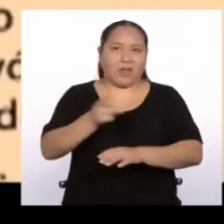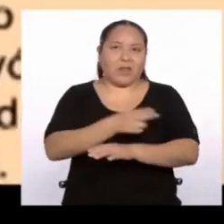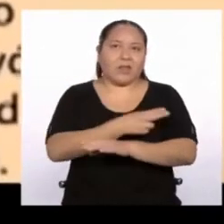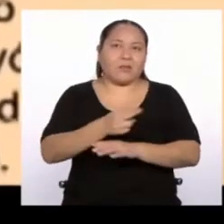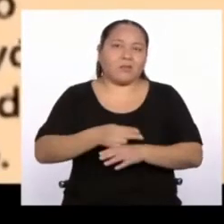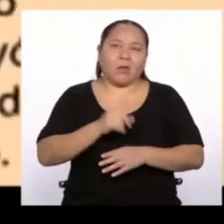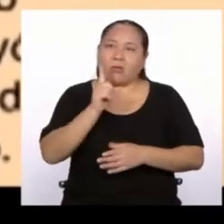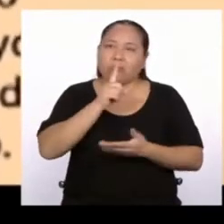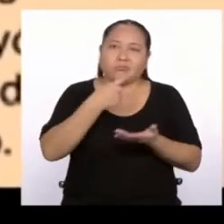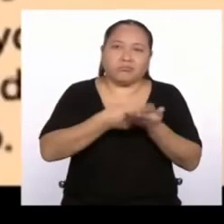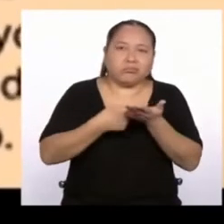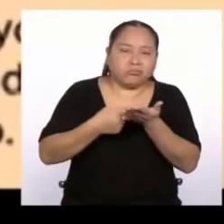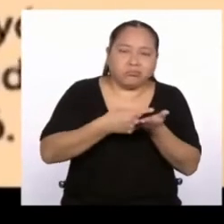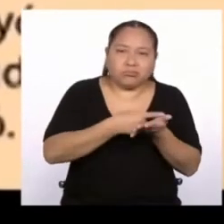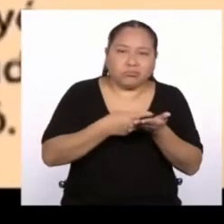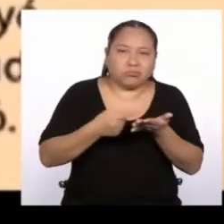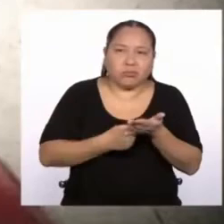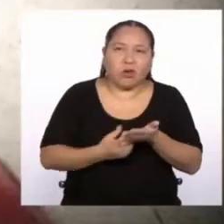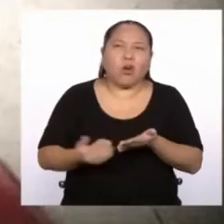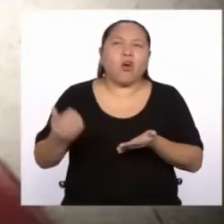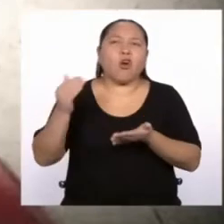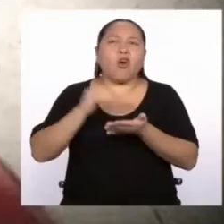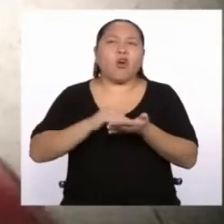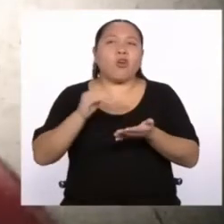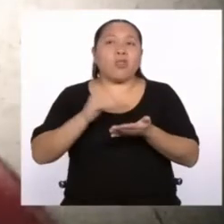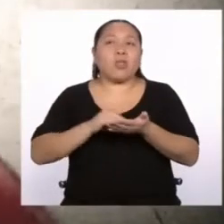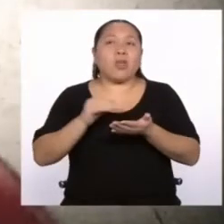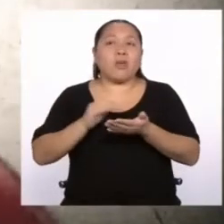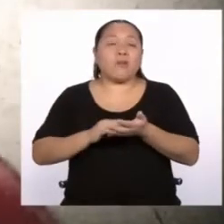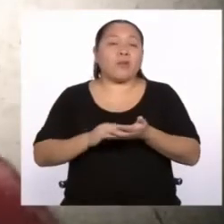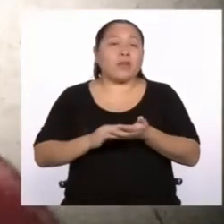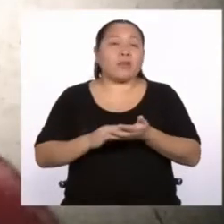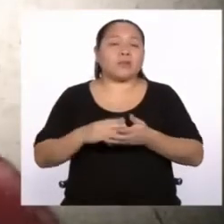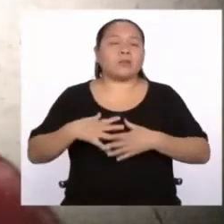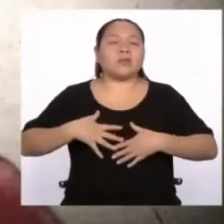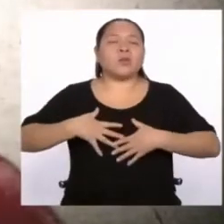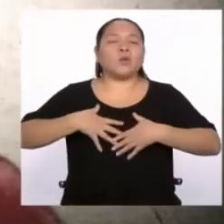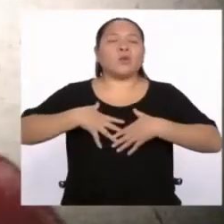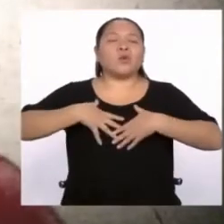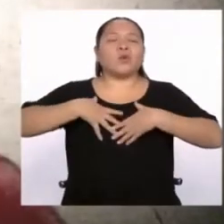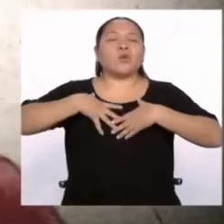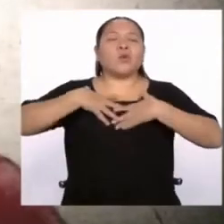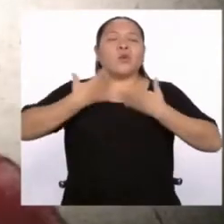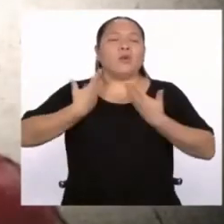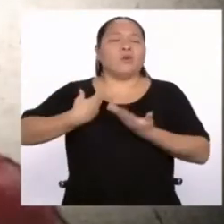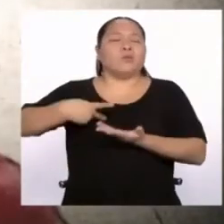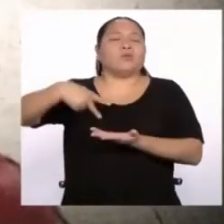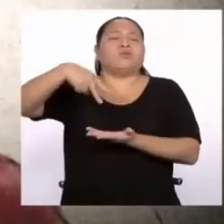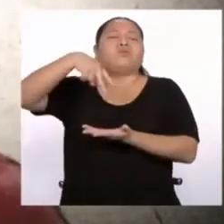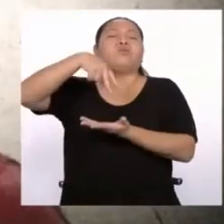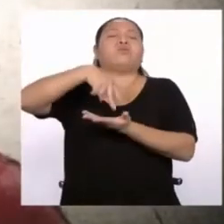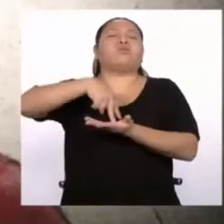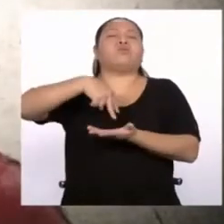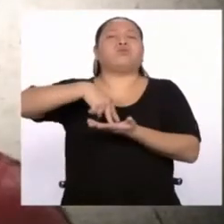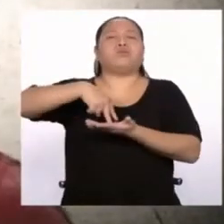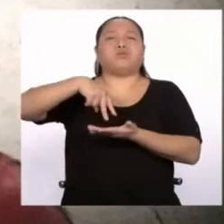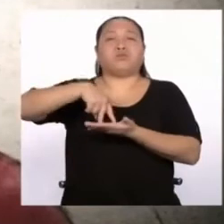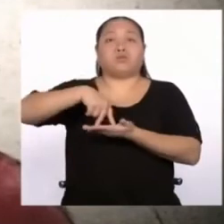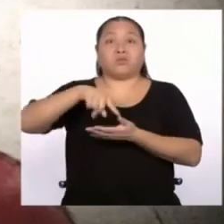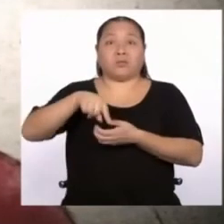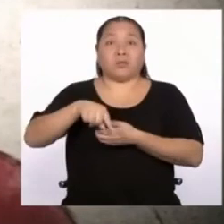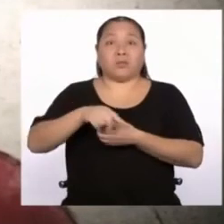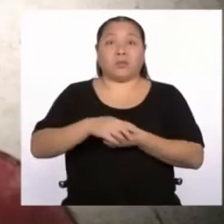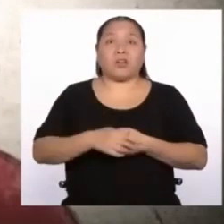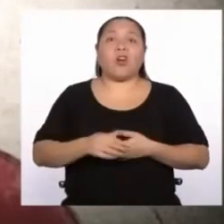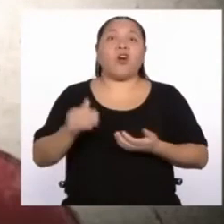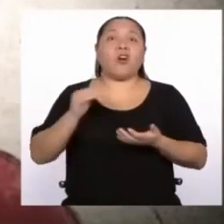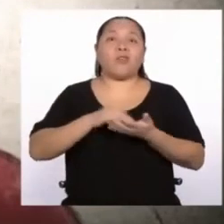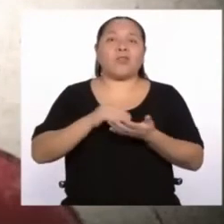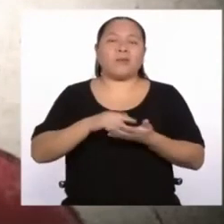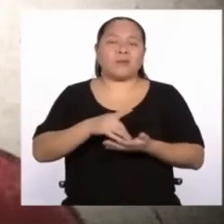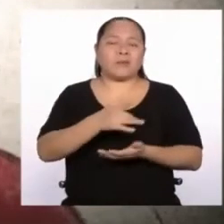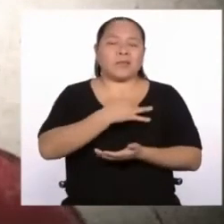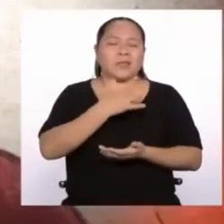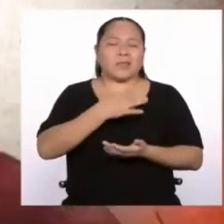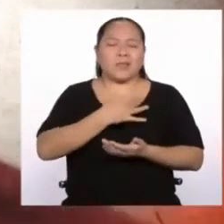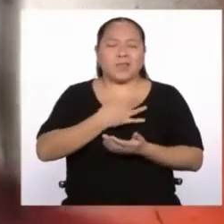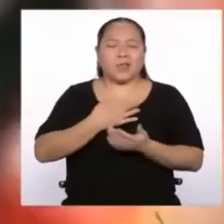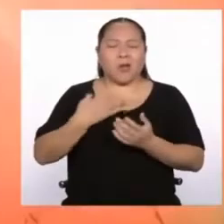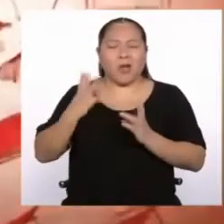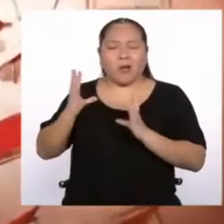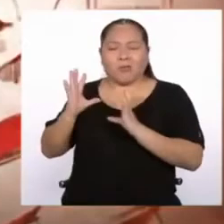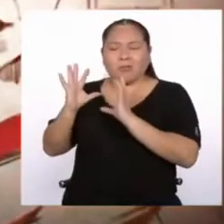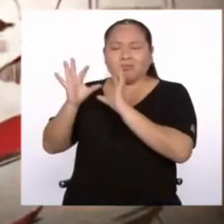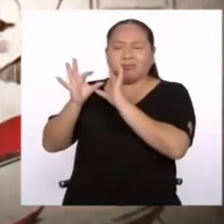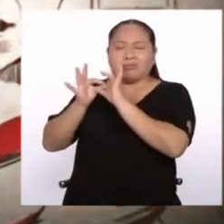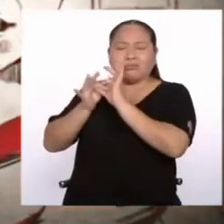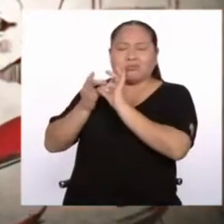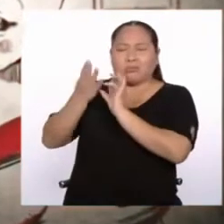debate, volver a cantar el himno Inflamados de Patriotismo es una forma de reconciliarnos con lo que fuimos